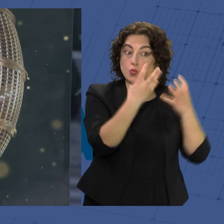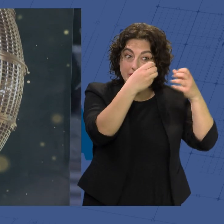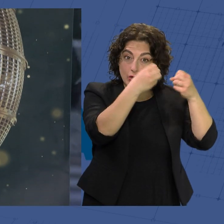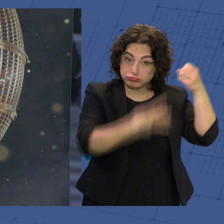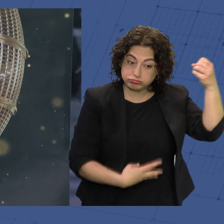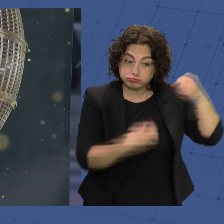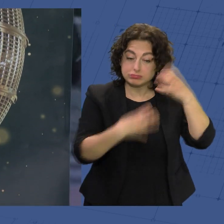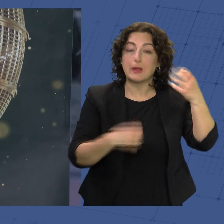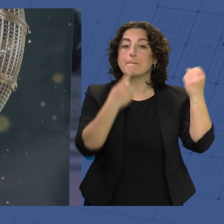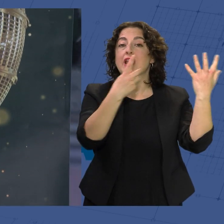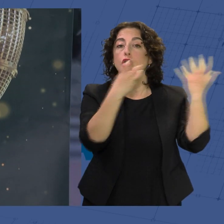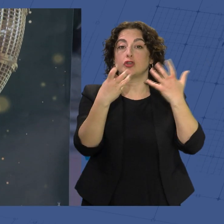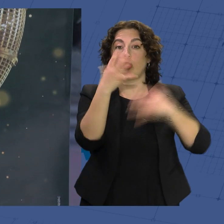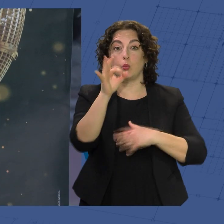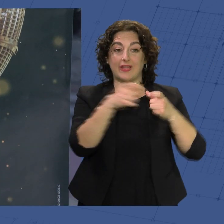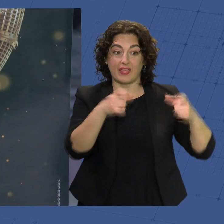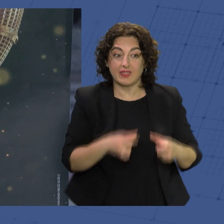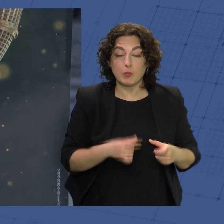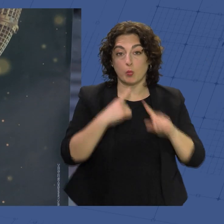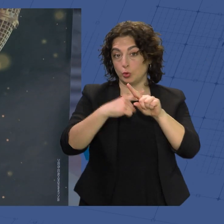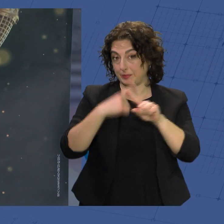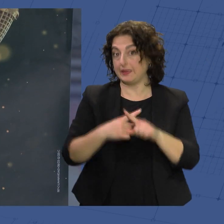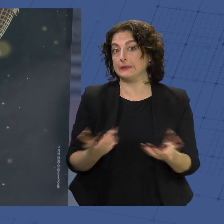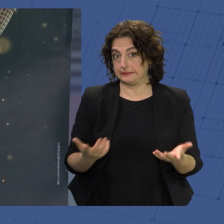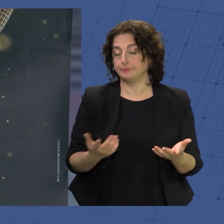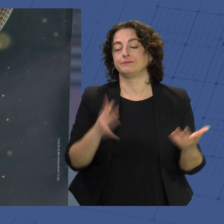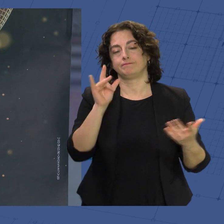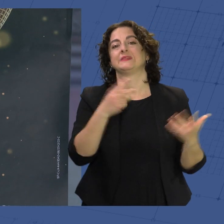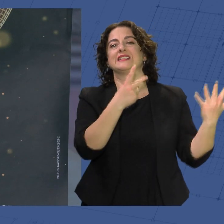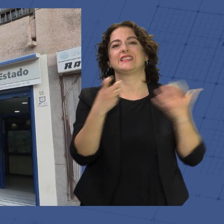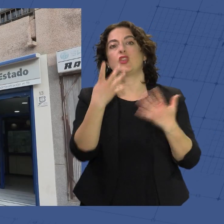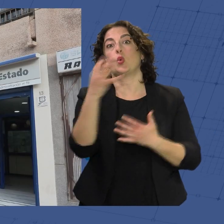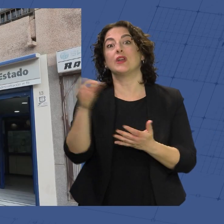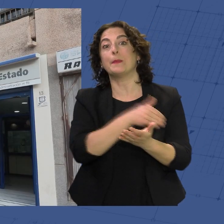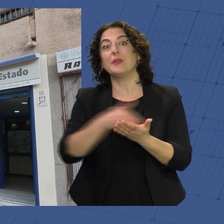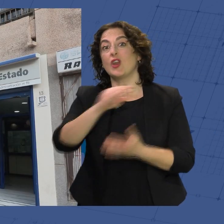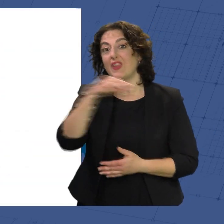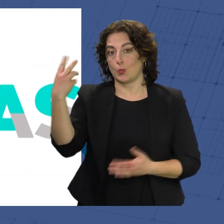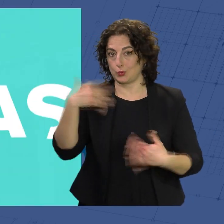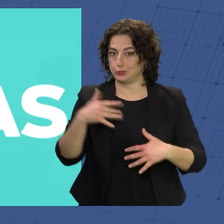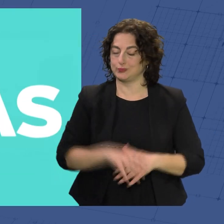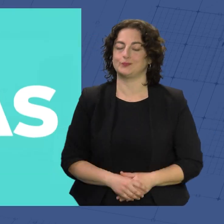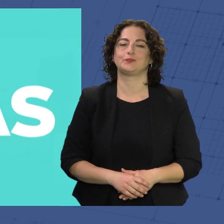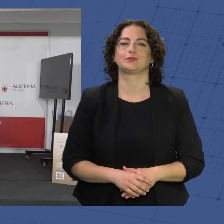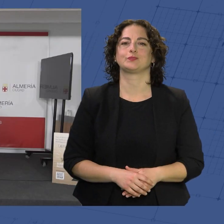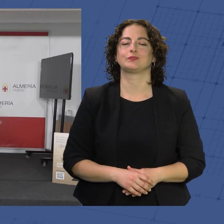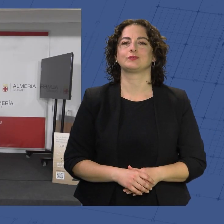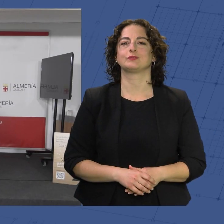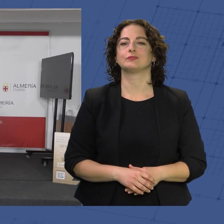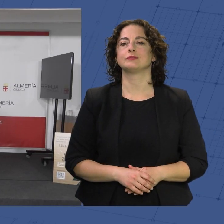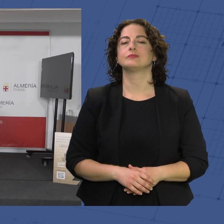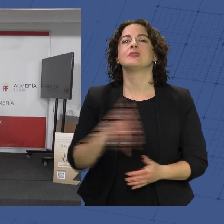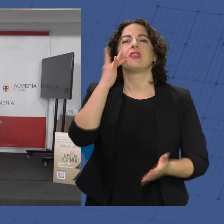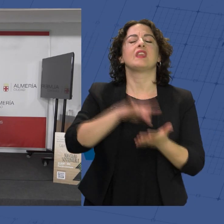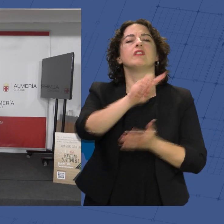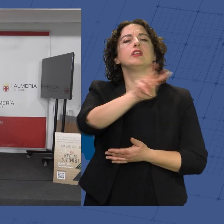.850 décimos. Multipliquen, sí, 740 millones de euros. El